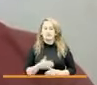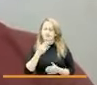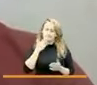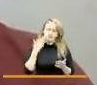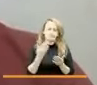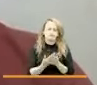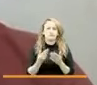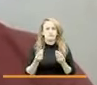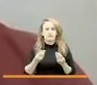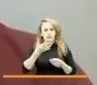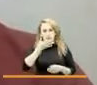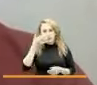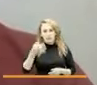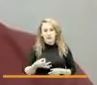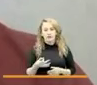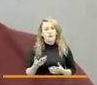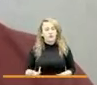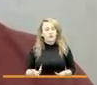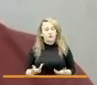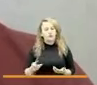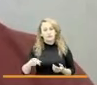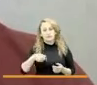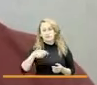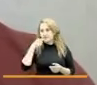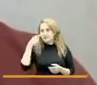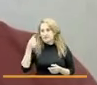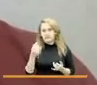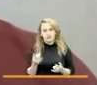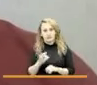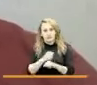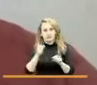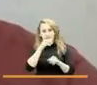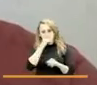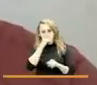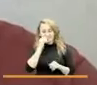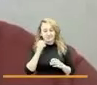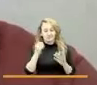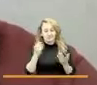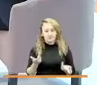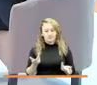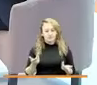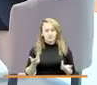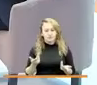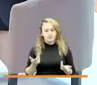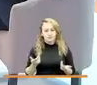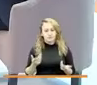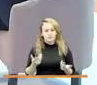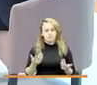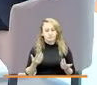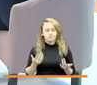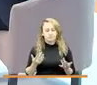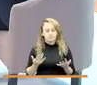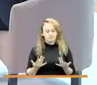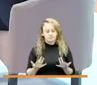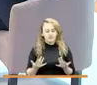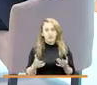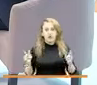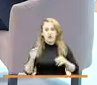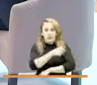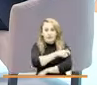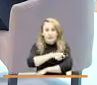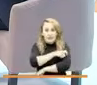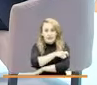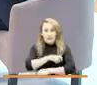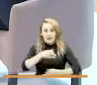pues yo le decía precisamente esta mañana en un en un comité de justicia transicional que